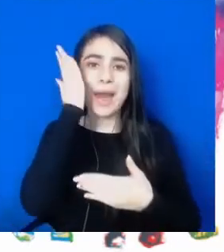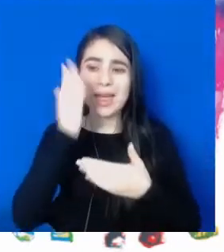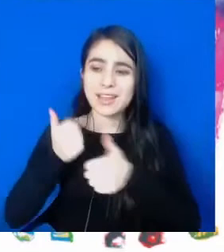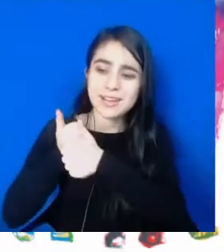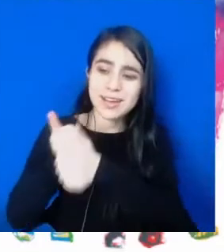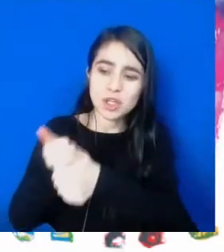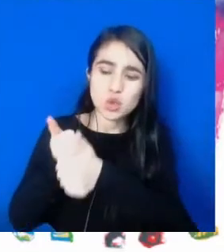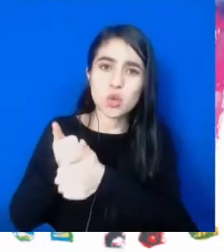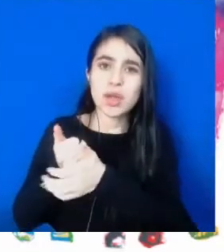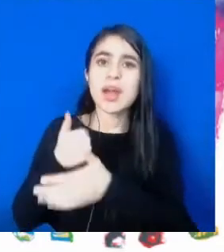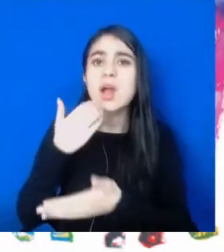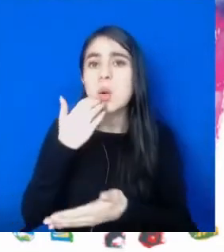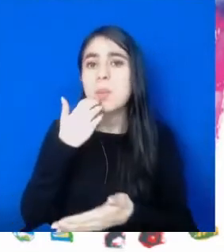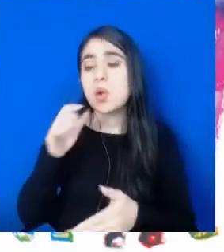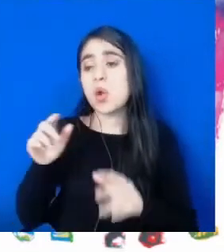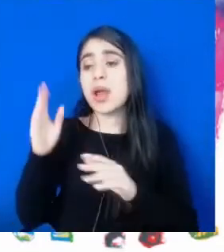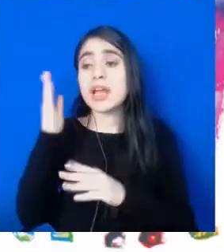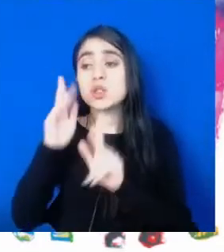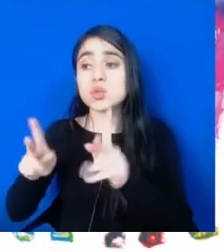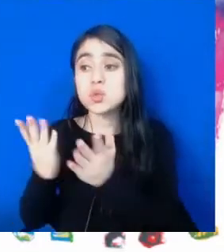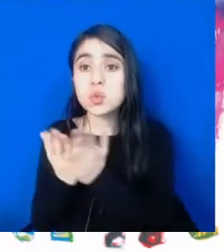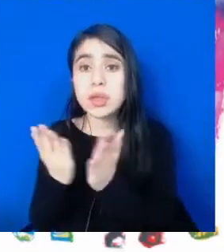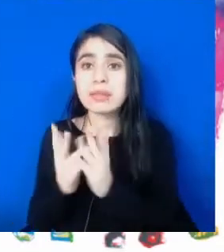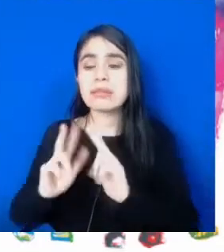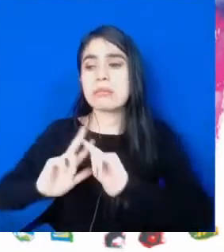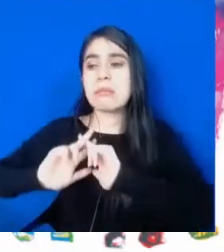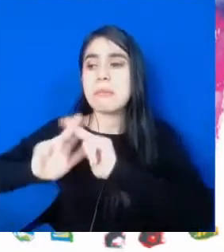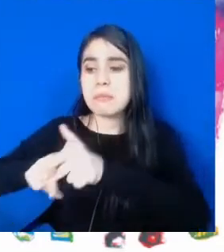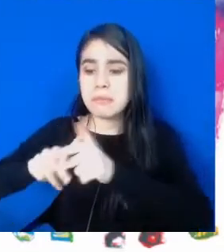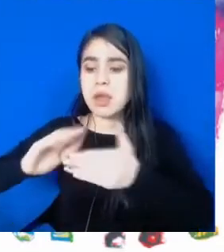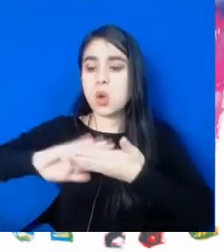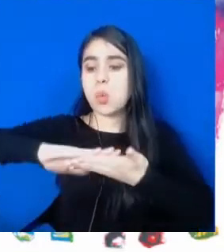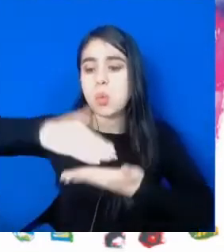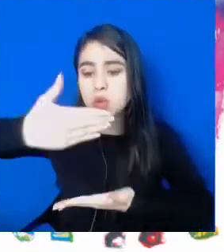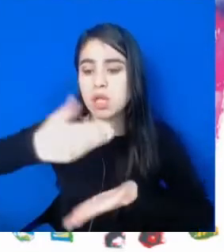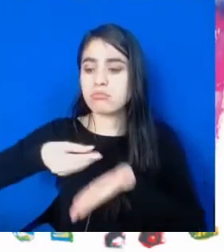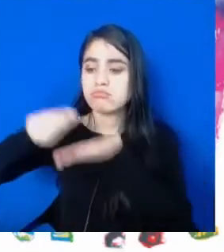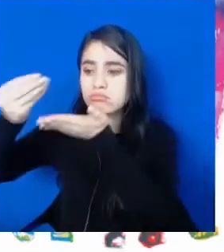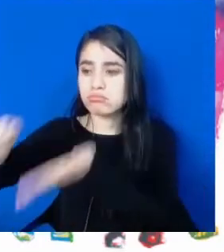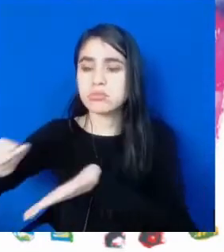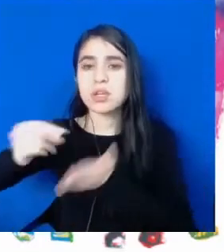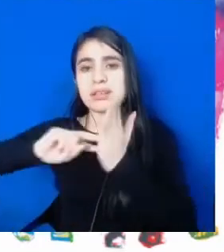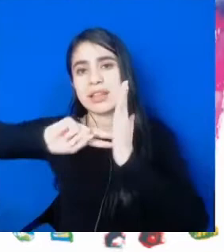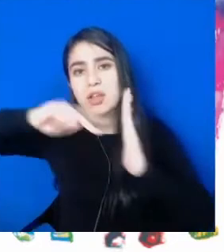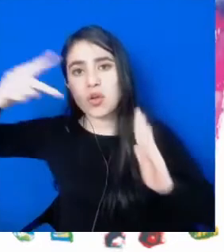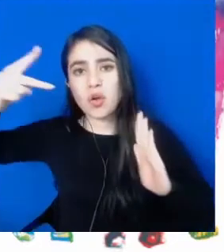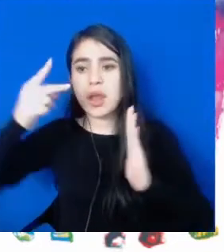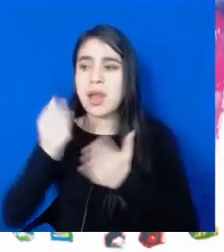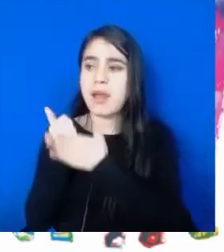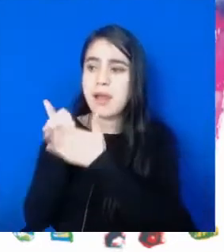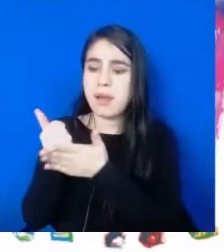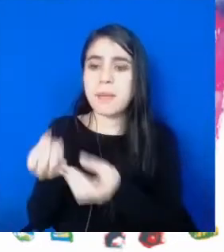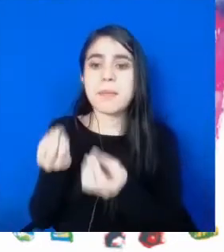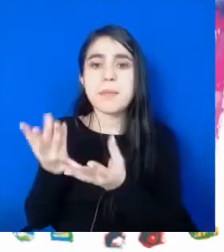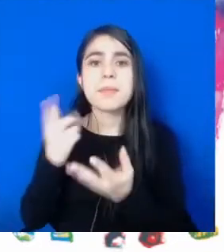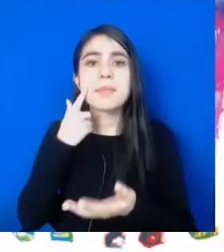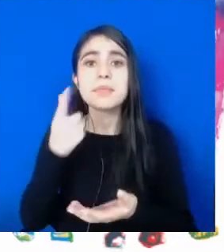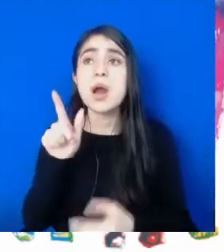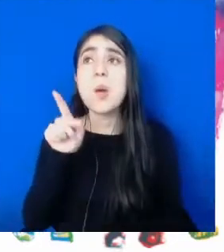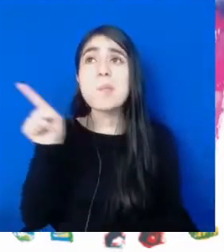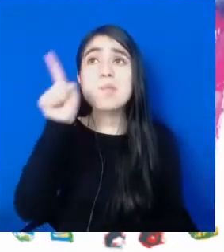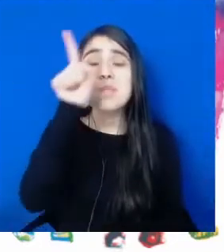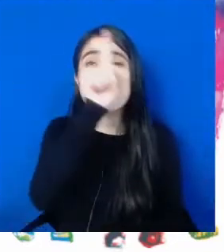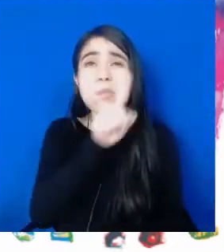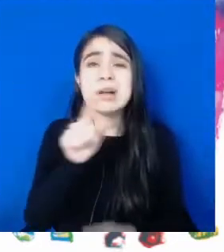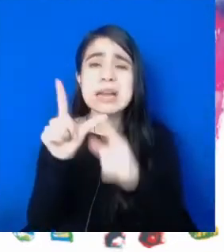padrino que permitiera darles recarga a nuestros estudiantes, prestarles equipos de comunicación y de computación, llegar